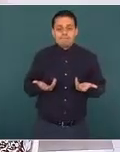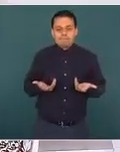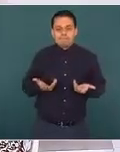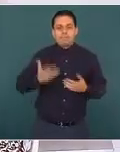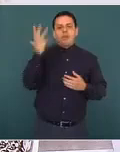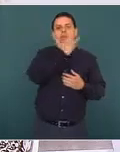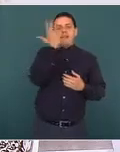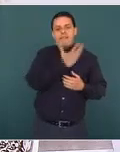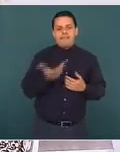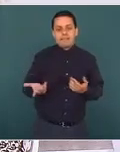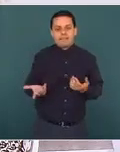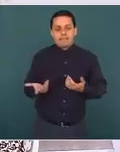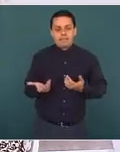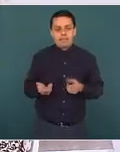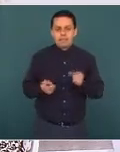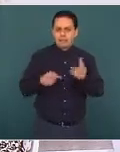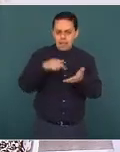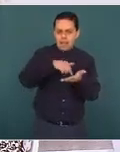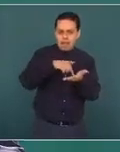ahí se dice.